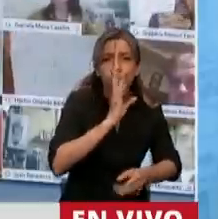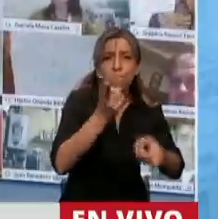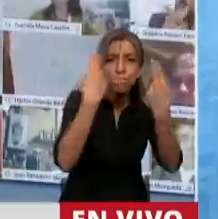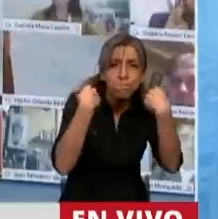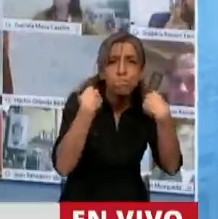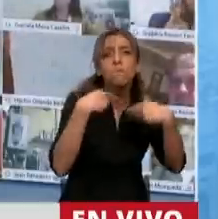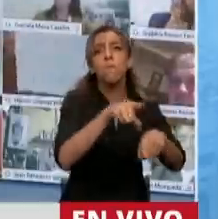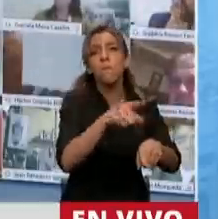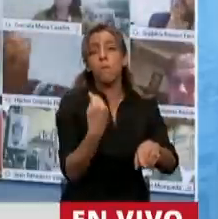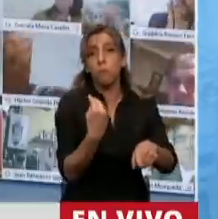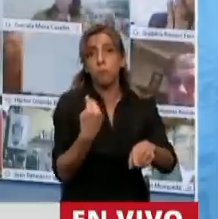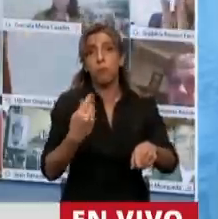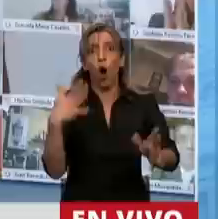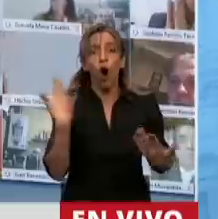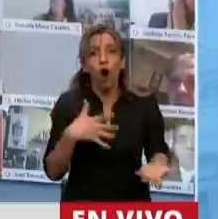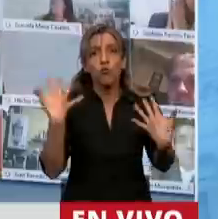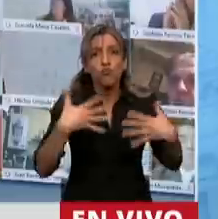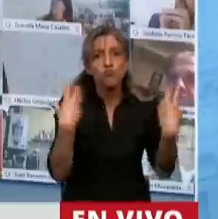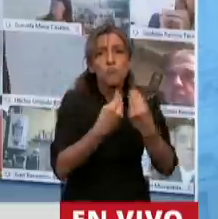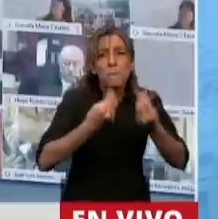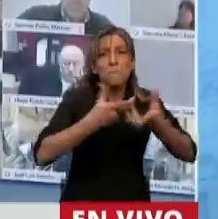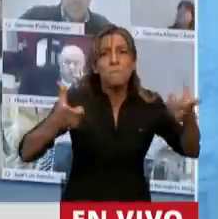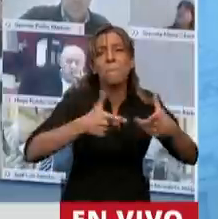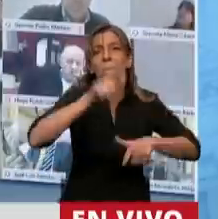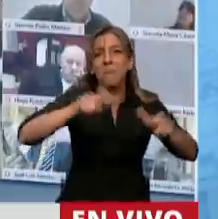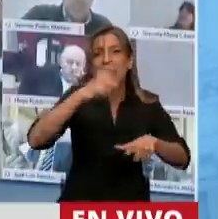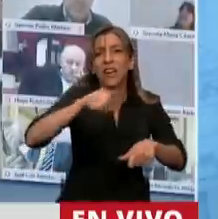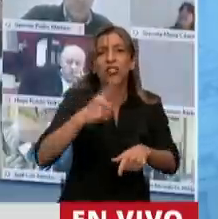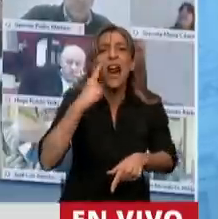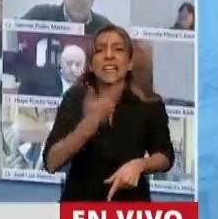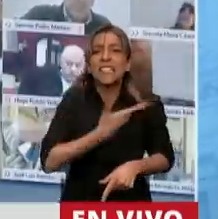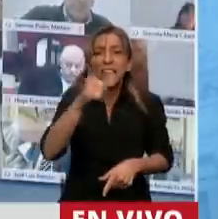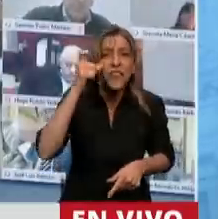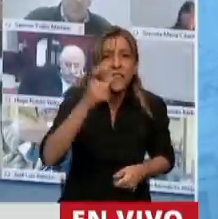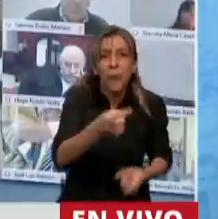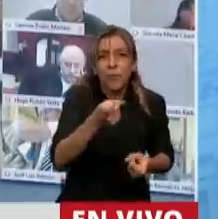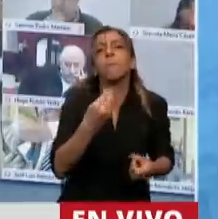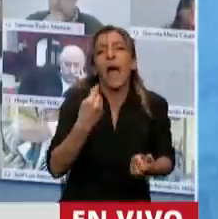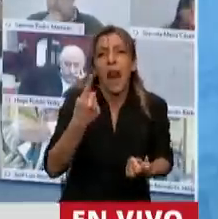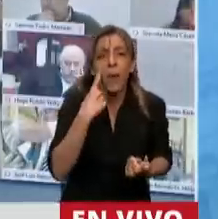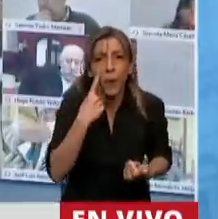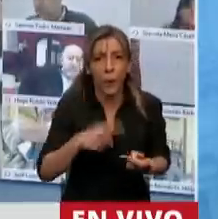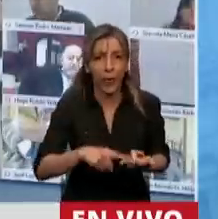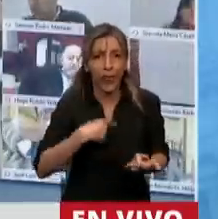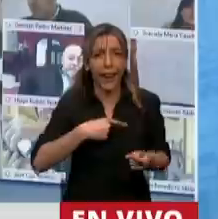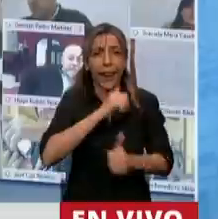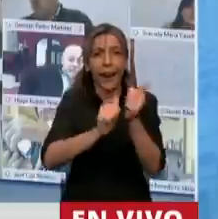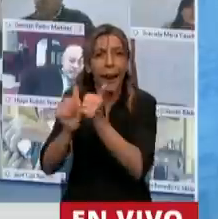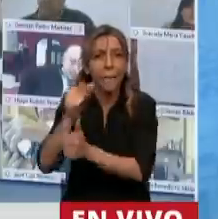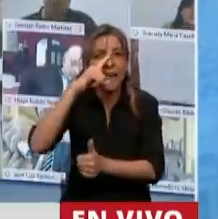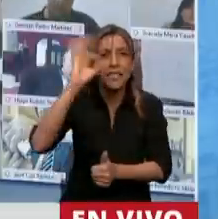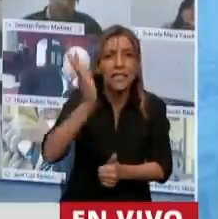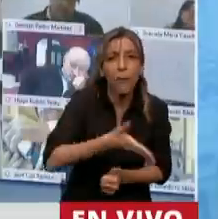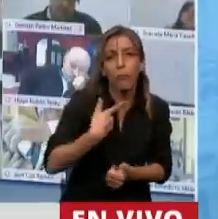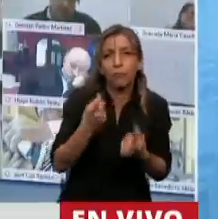5 millones de personas del sistema previsional, 70% de las empresas dependen de las